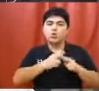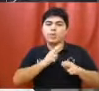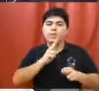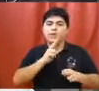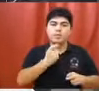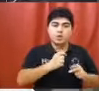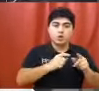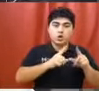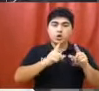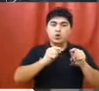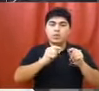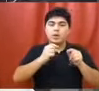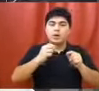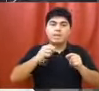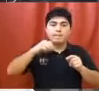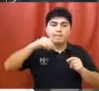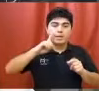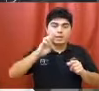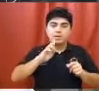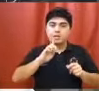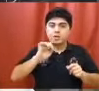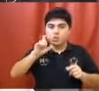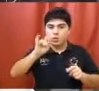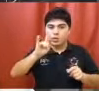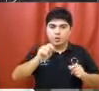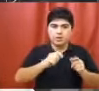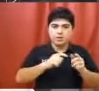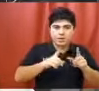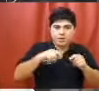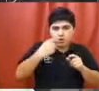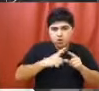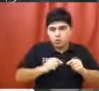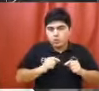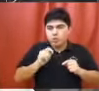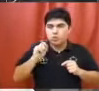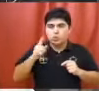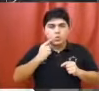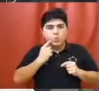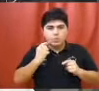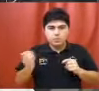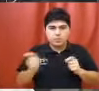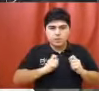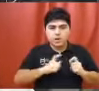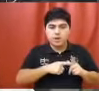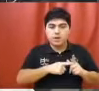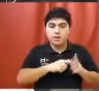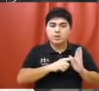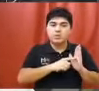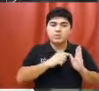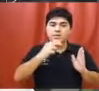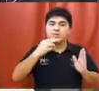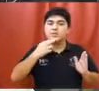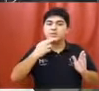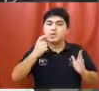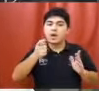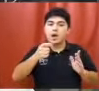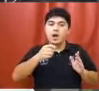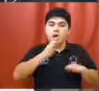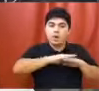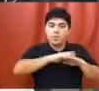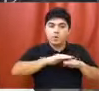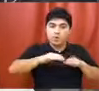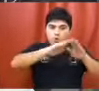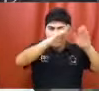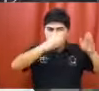matrícula individual y un número de registro municipal. Artículo 17. Los responsables o titulares de los